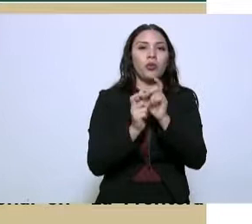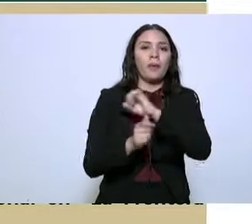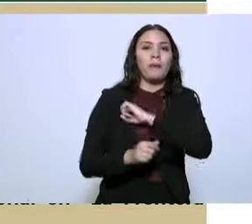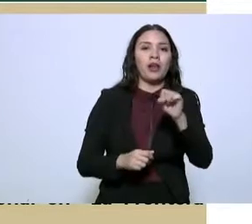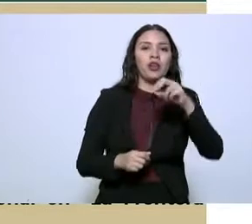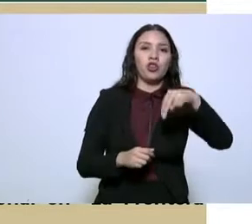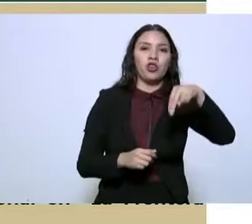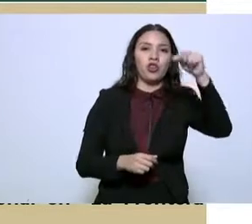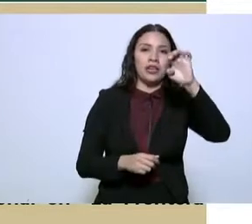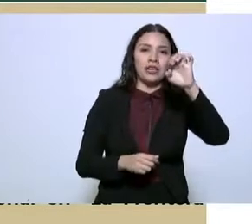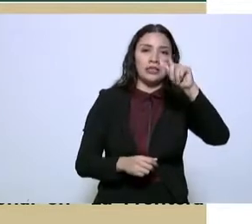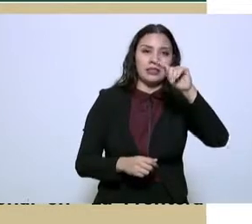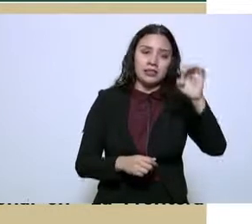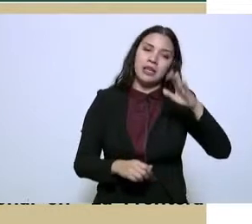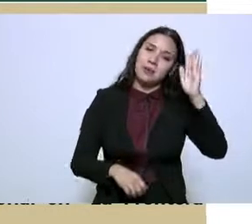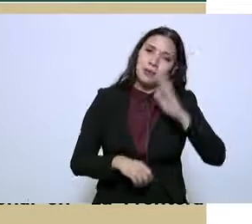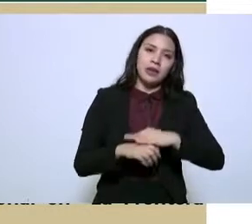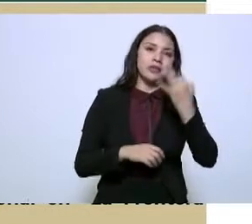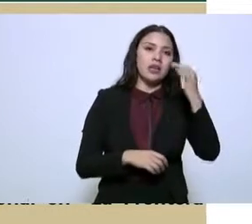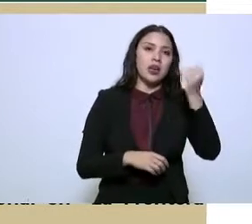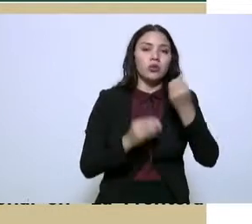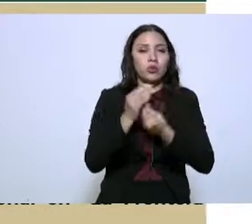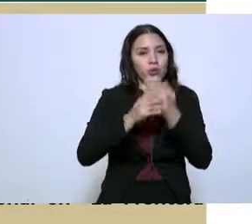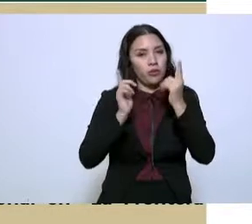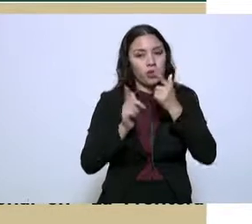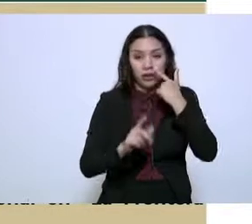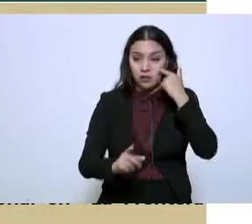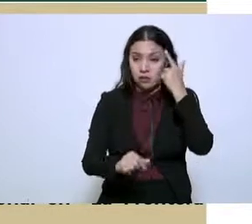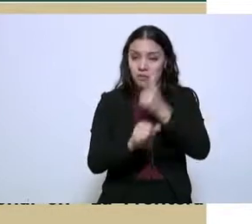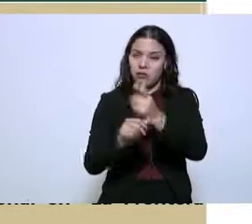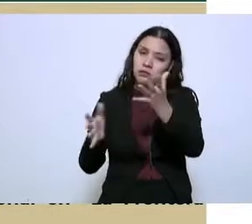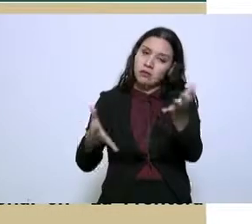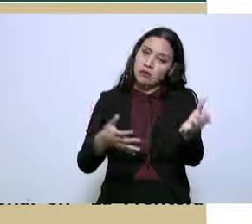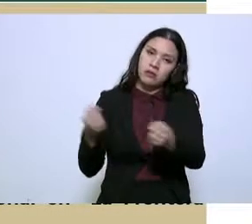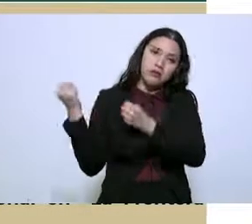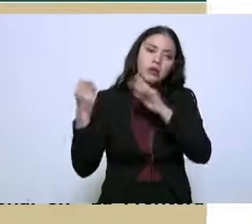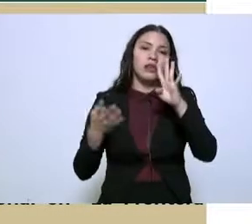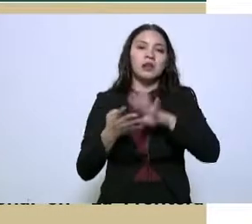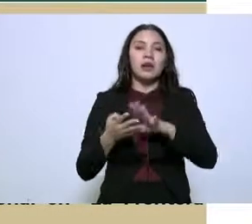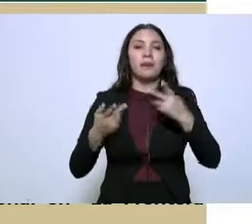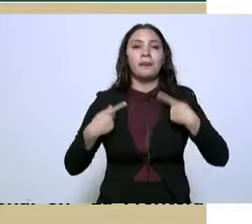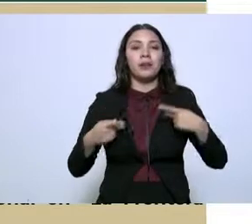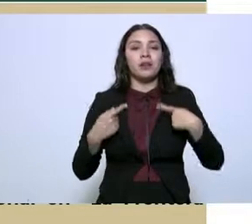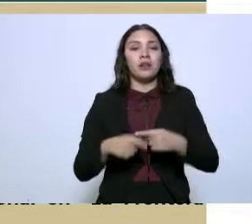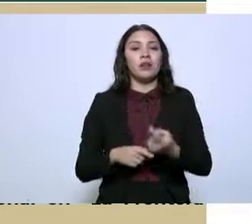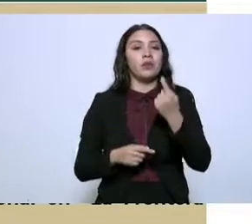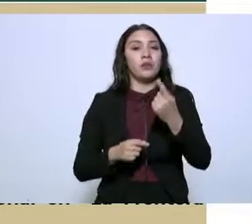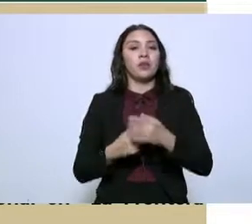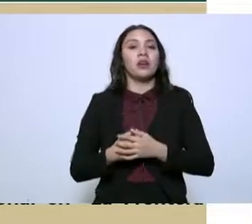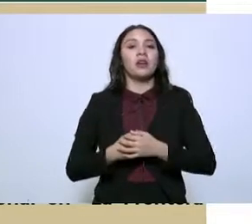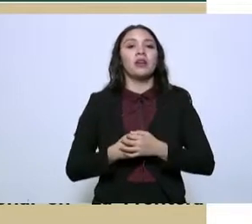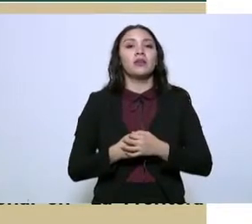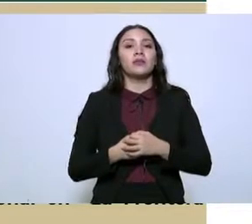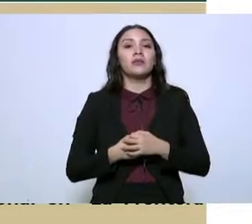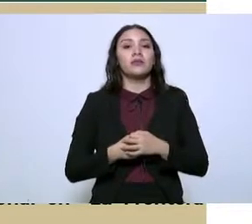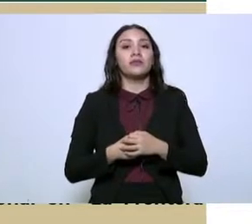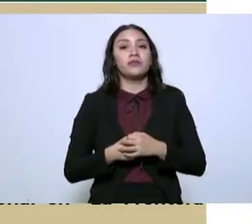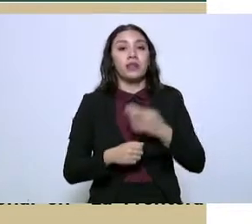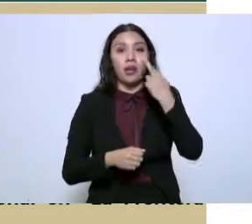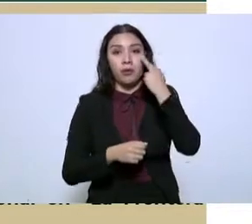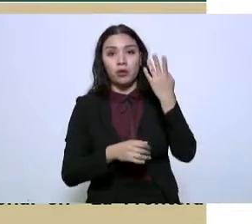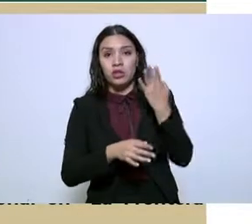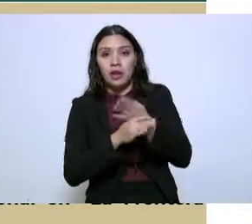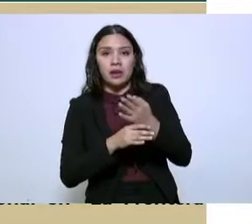El 3 de agosto, en Nuevo Laredo, también a la persona que era la